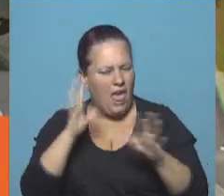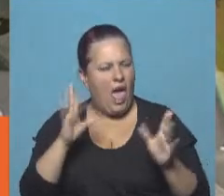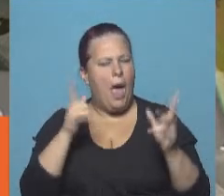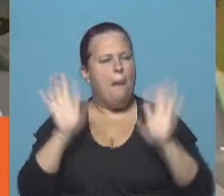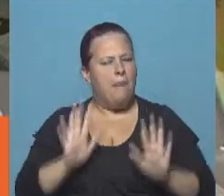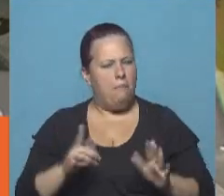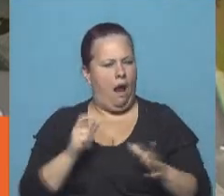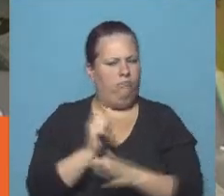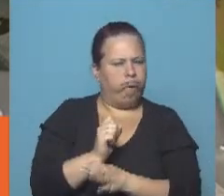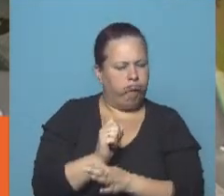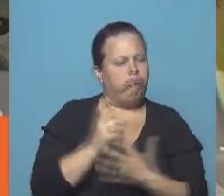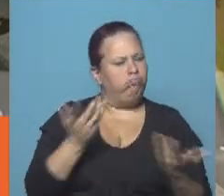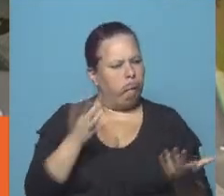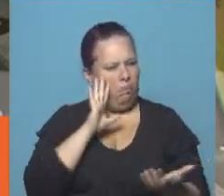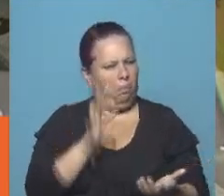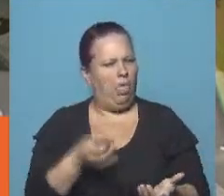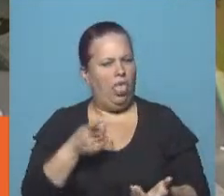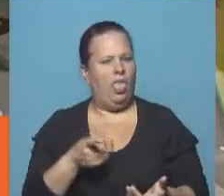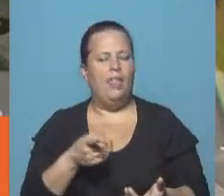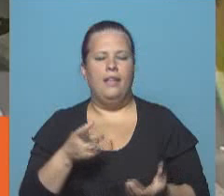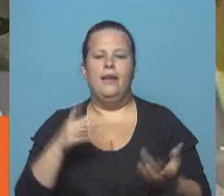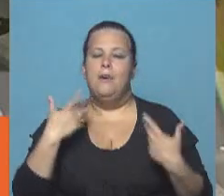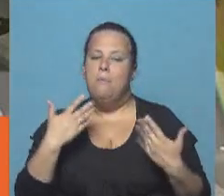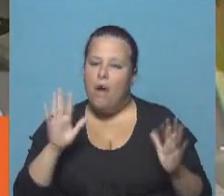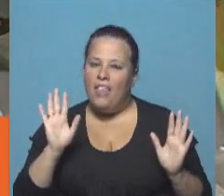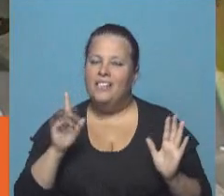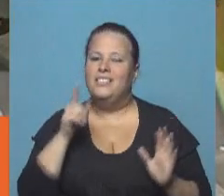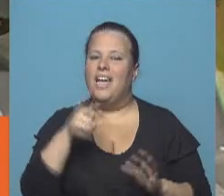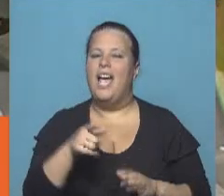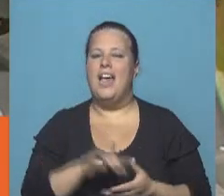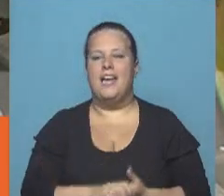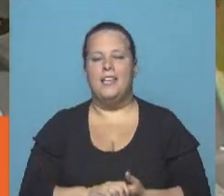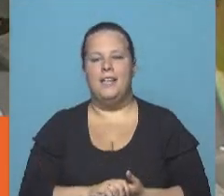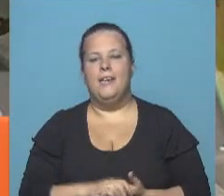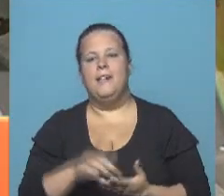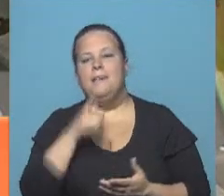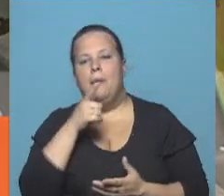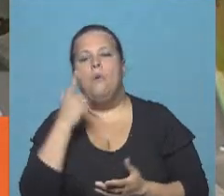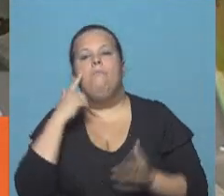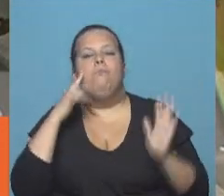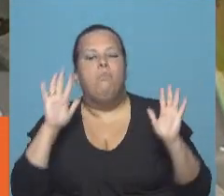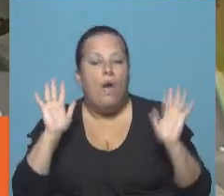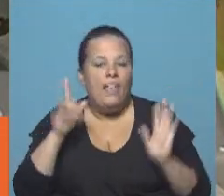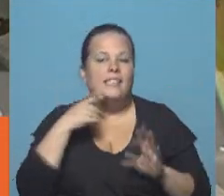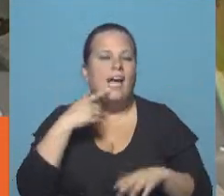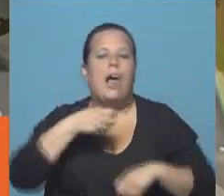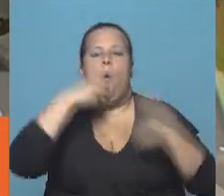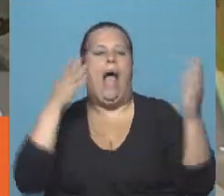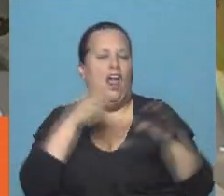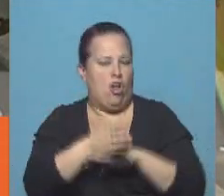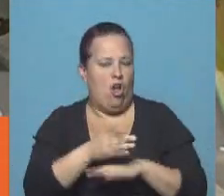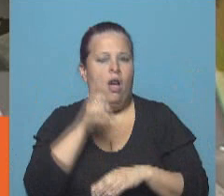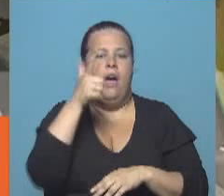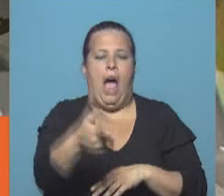preparación por cierto desbarataría esta supuesta hipótesis de que fue al voleo. Le